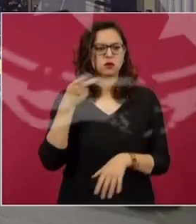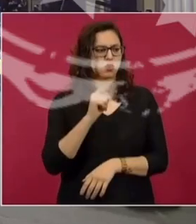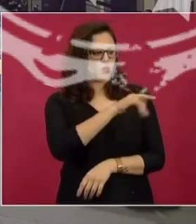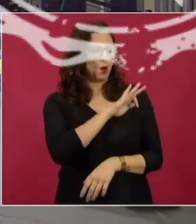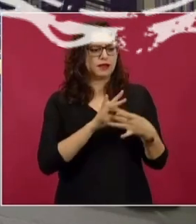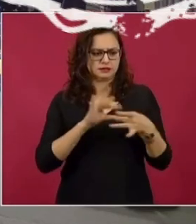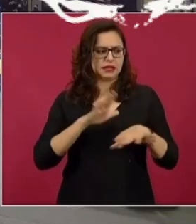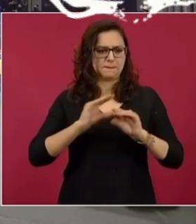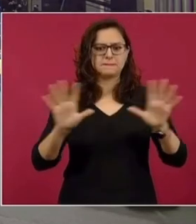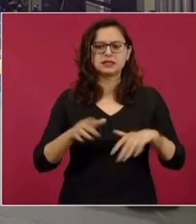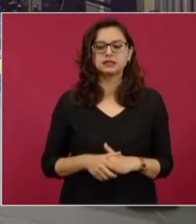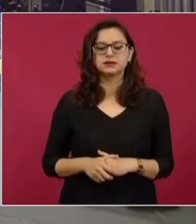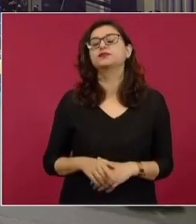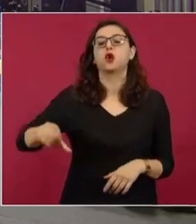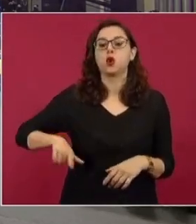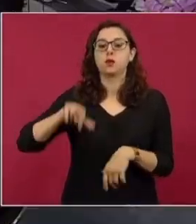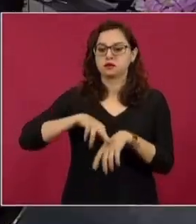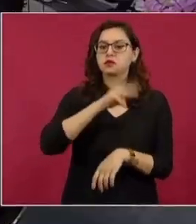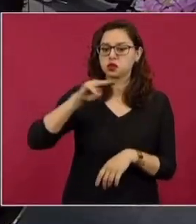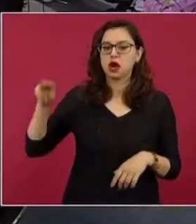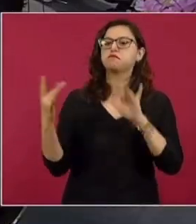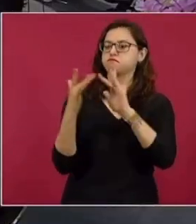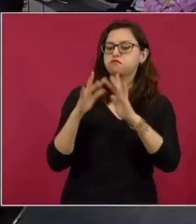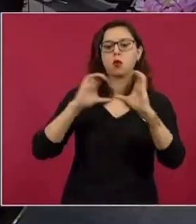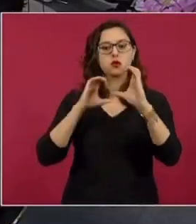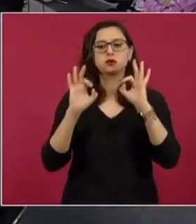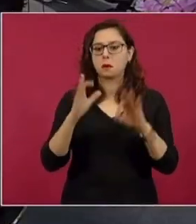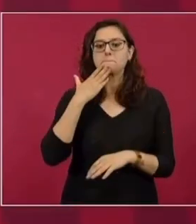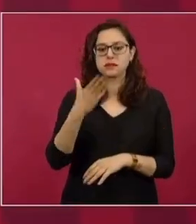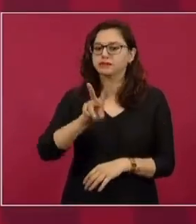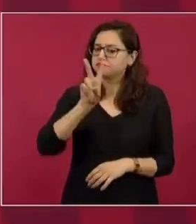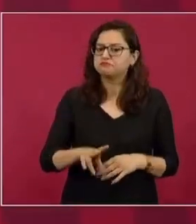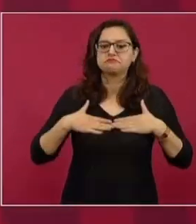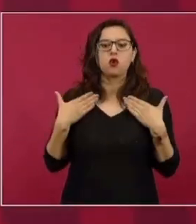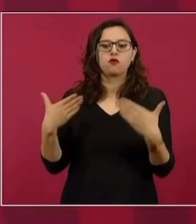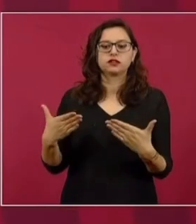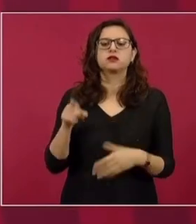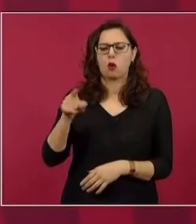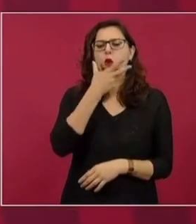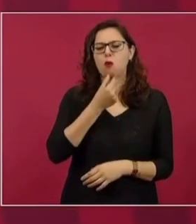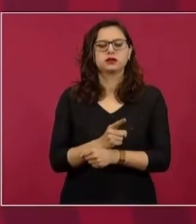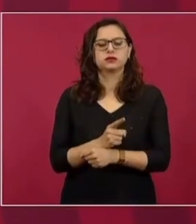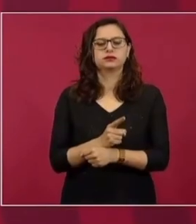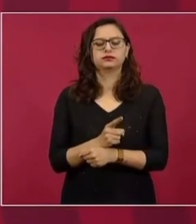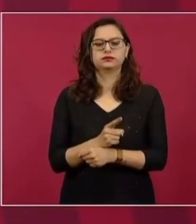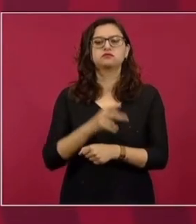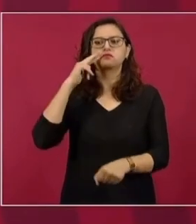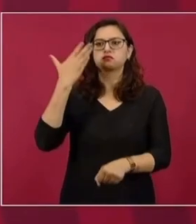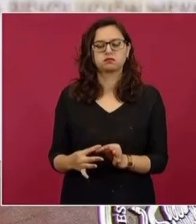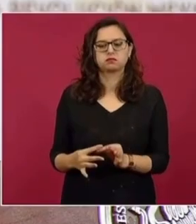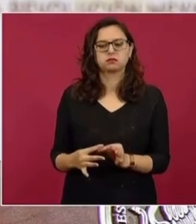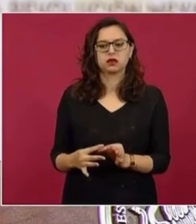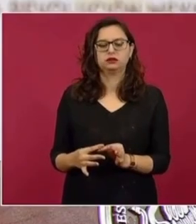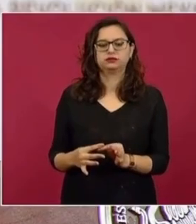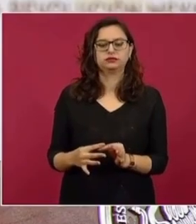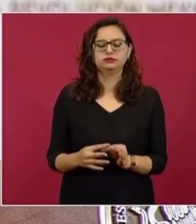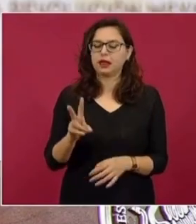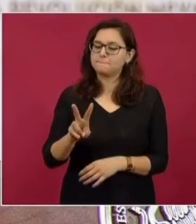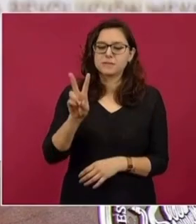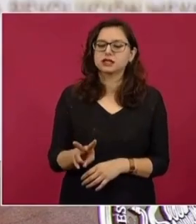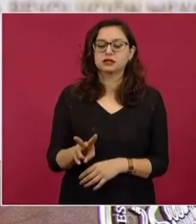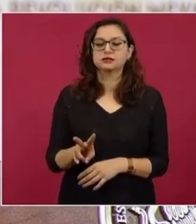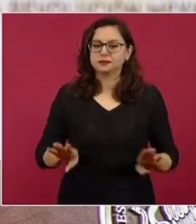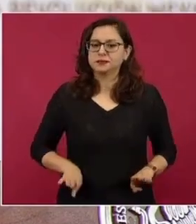Tenemos una muy buena comunicación con el gobernador de Michoacán, le tenemos toda la confianza, es una gente honesta, responsable, es completamente